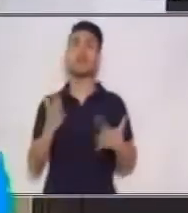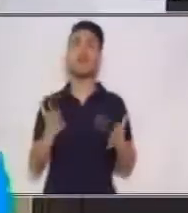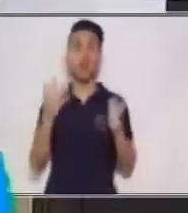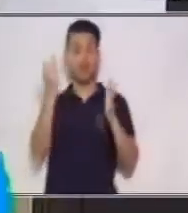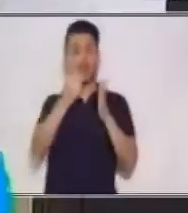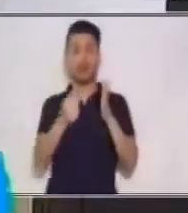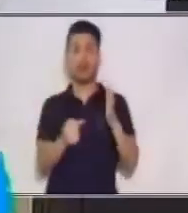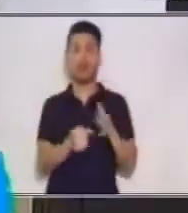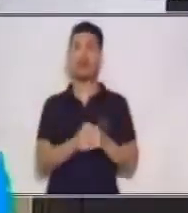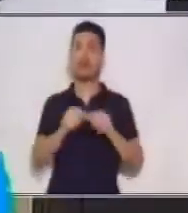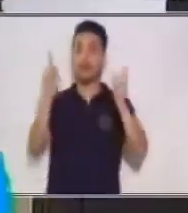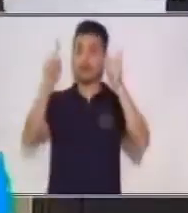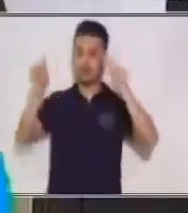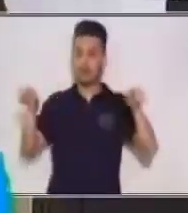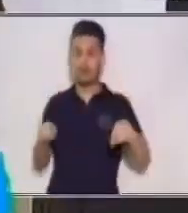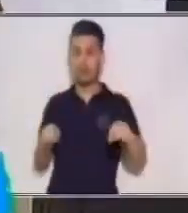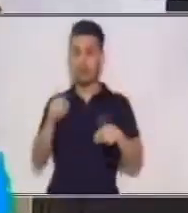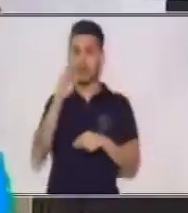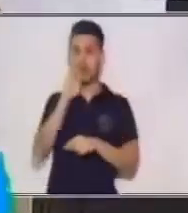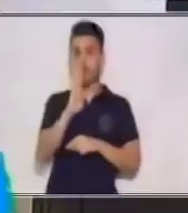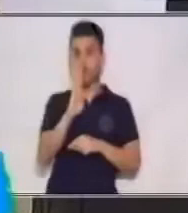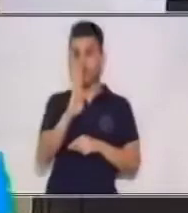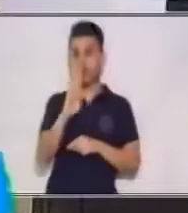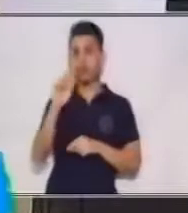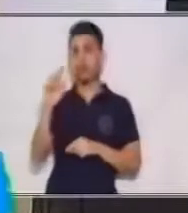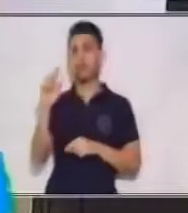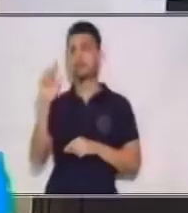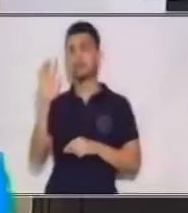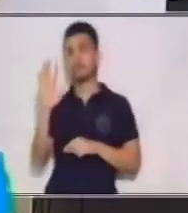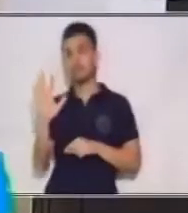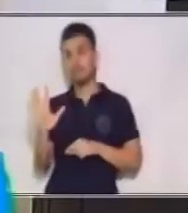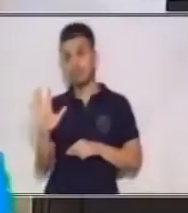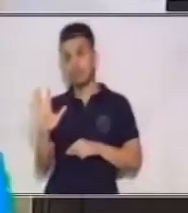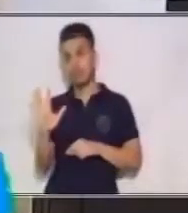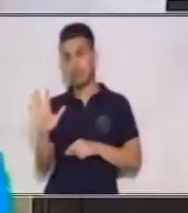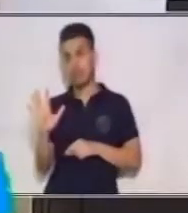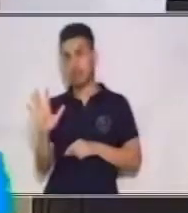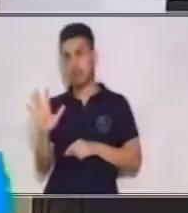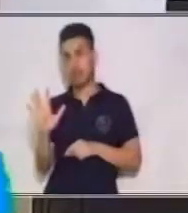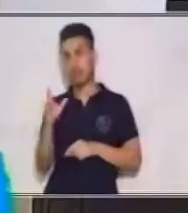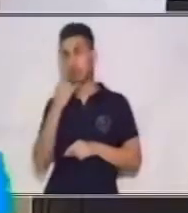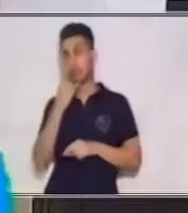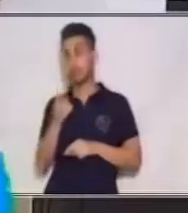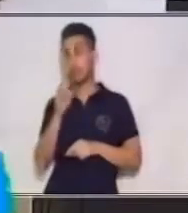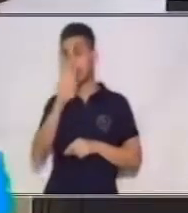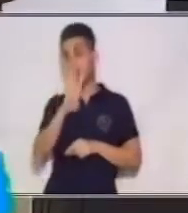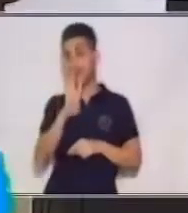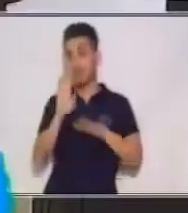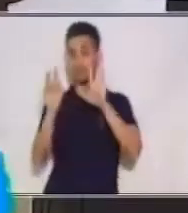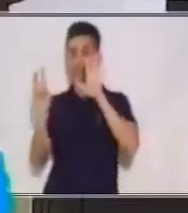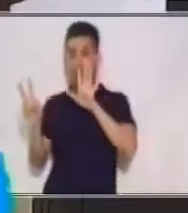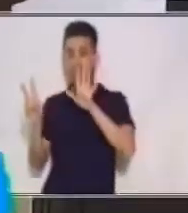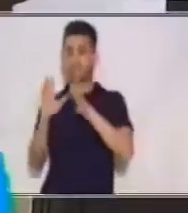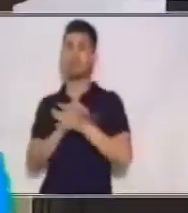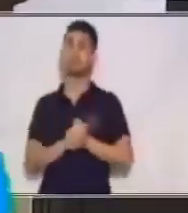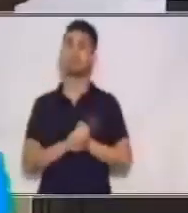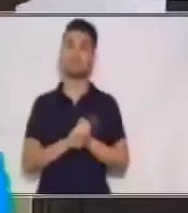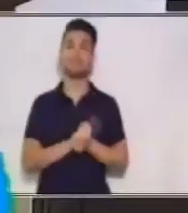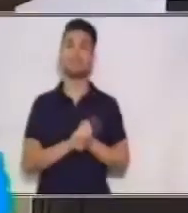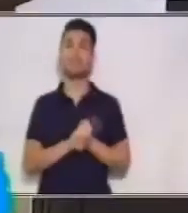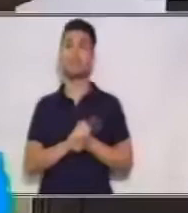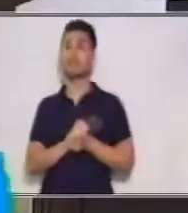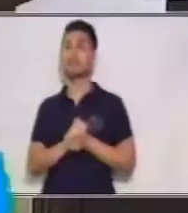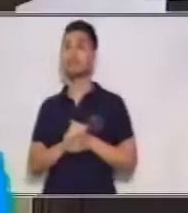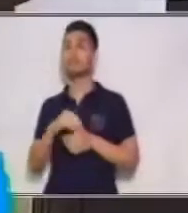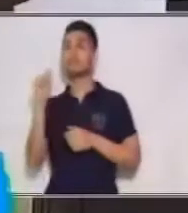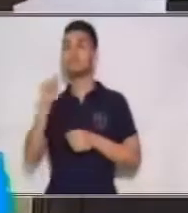son 4 y 7. Ahora, para